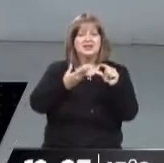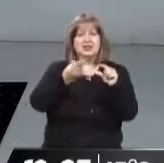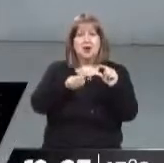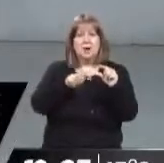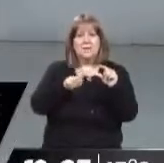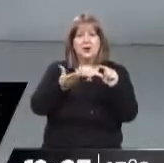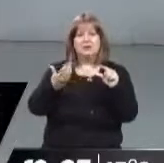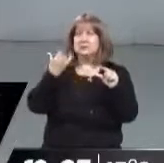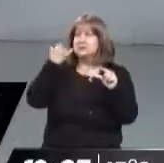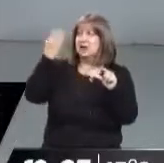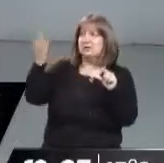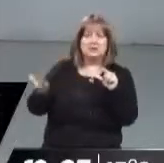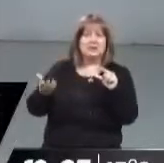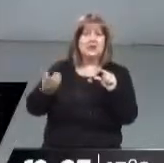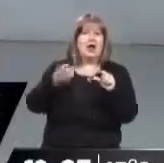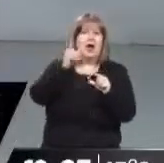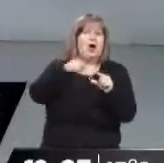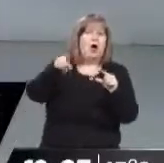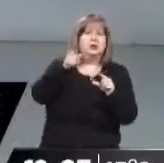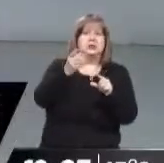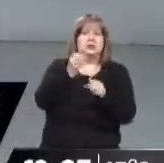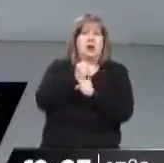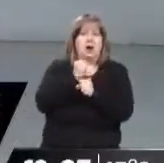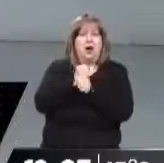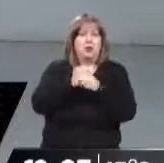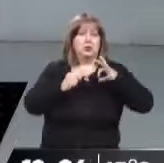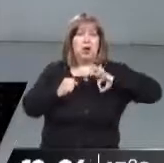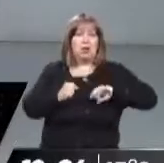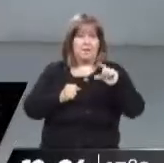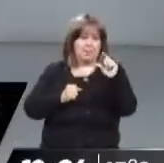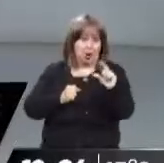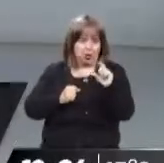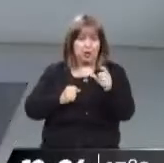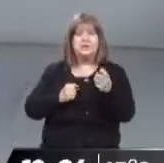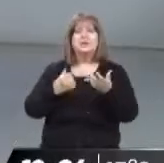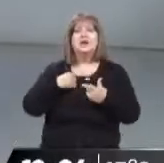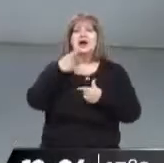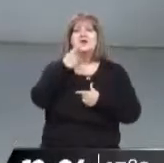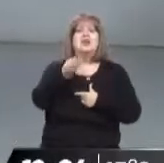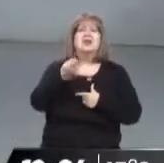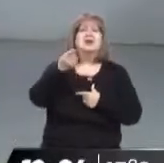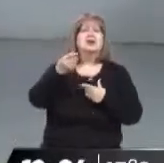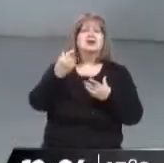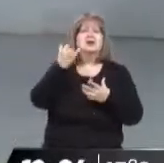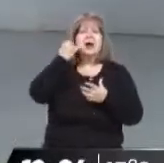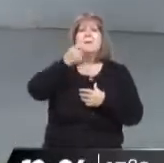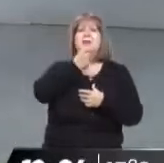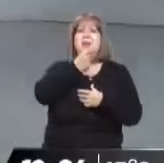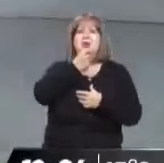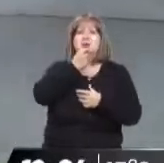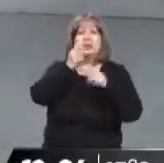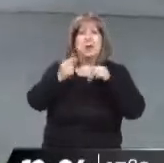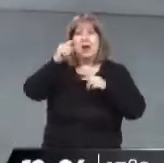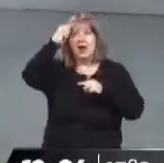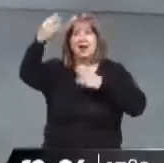de esto, ¿no? Muchísimas profesiones lo hemos estado viendo. Bueno, vamos directamente a compartir cuáles fueron los datos que arrojaron, por ejemplo, aquí en Mendoza y a nivel